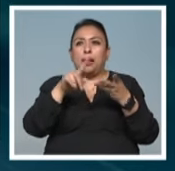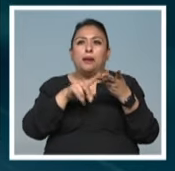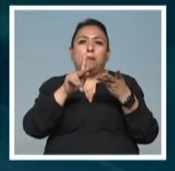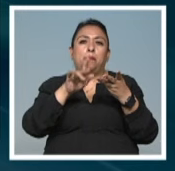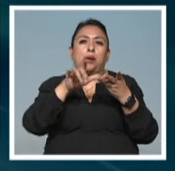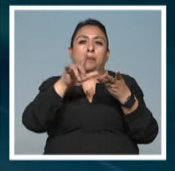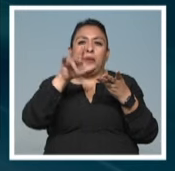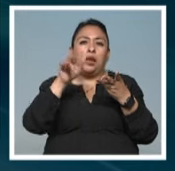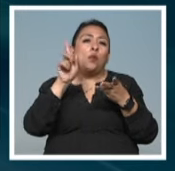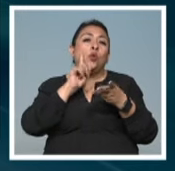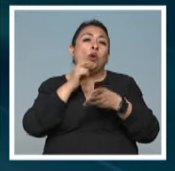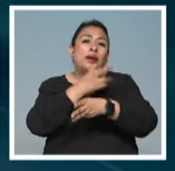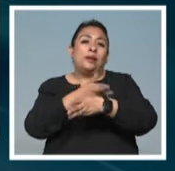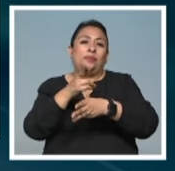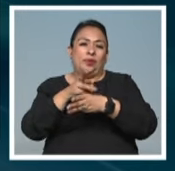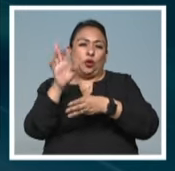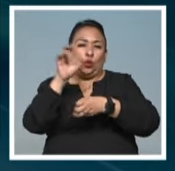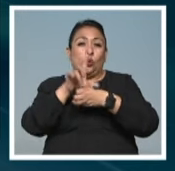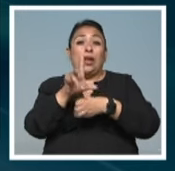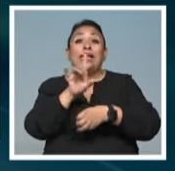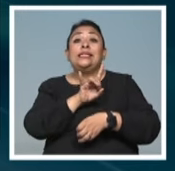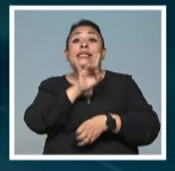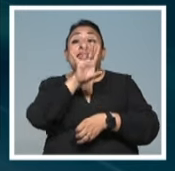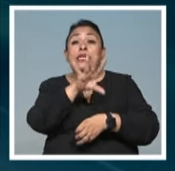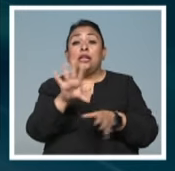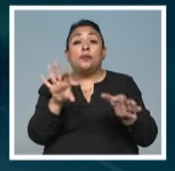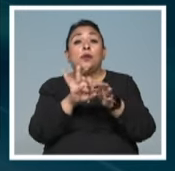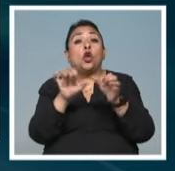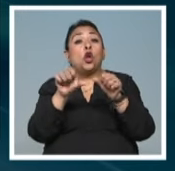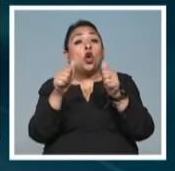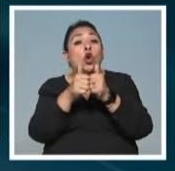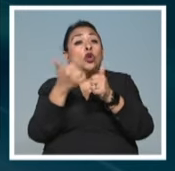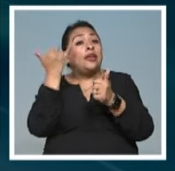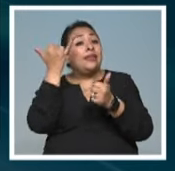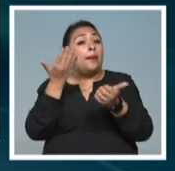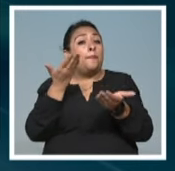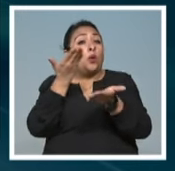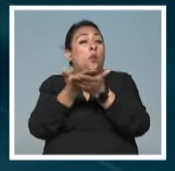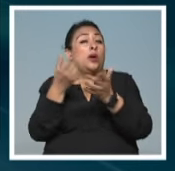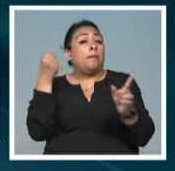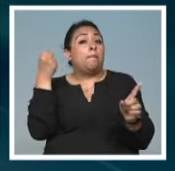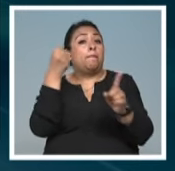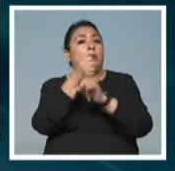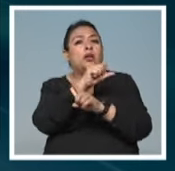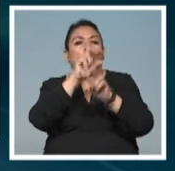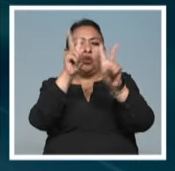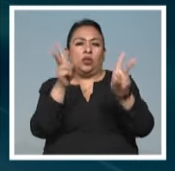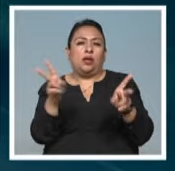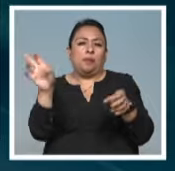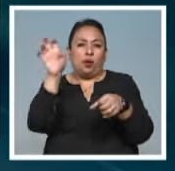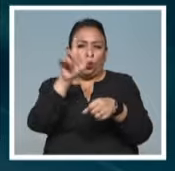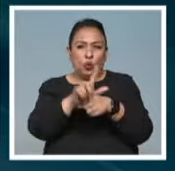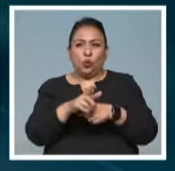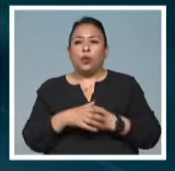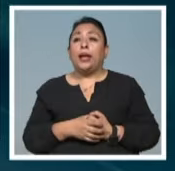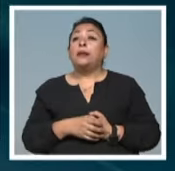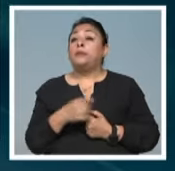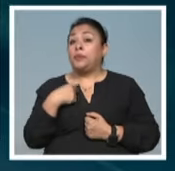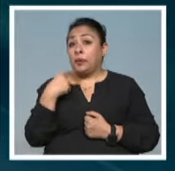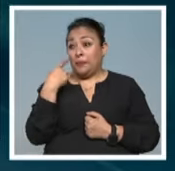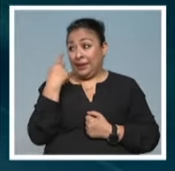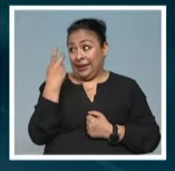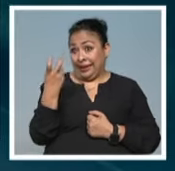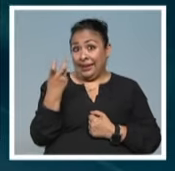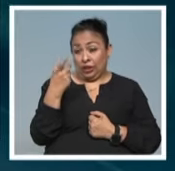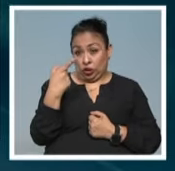Pamela López, gestora cultural chilena, vinculada con iniciativas de alto impacto. En materia de cultura. Ver cómo esto